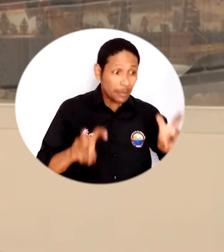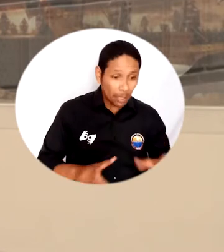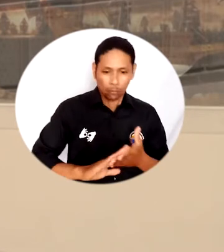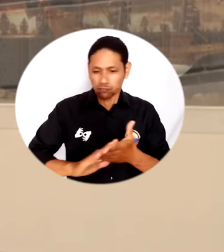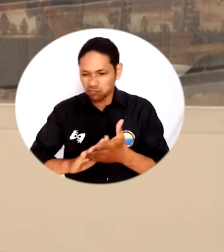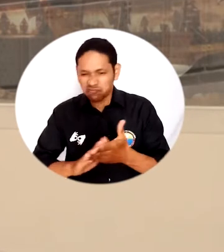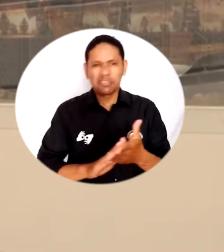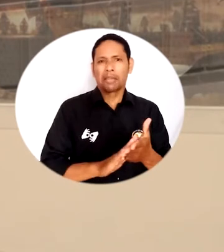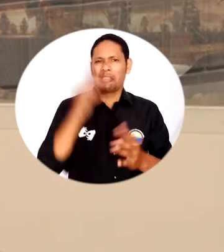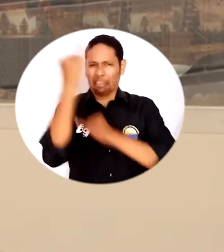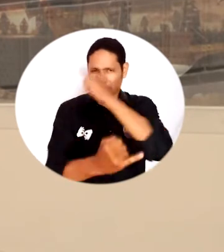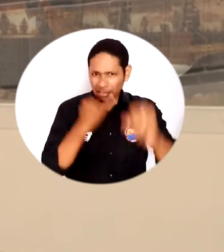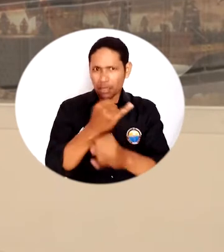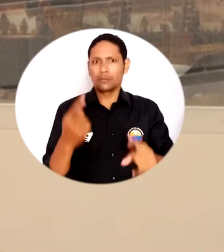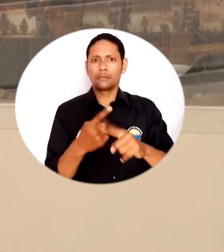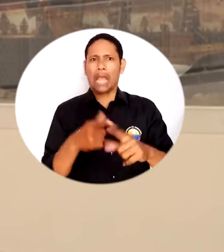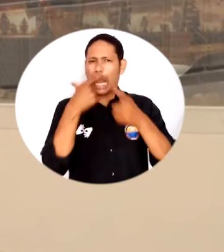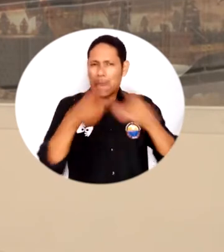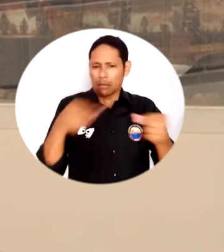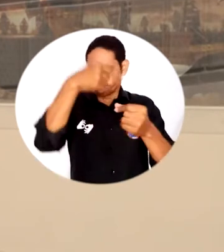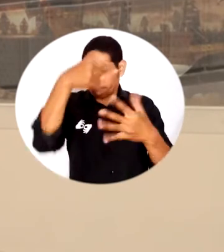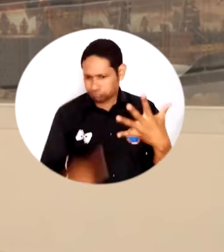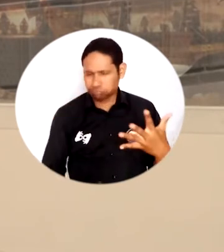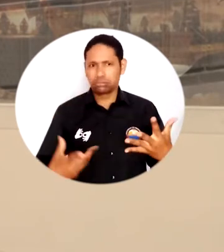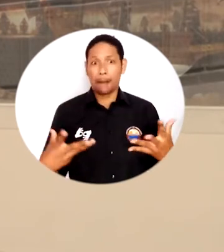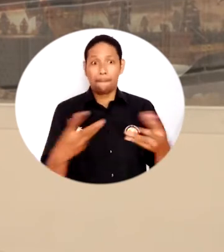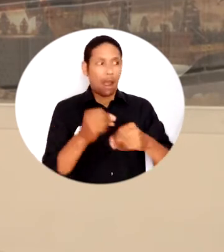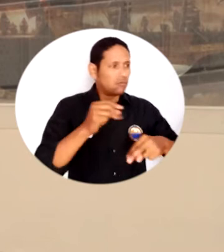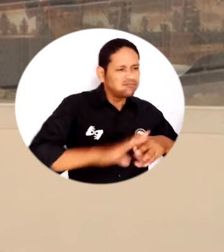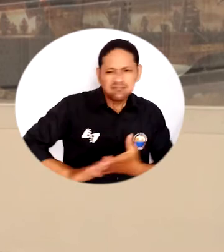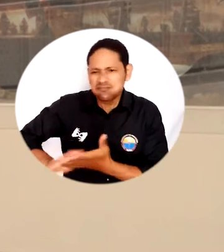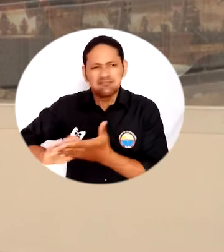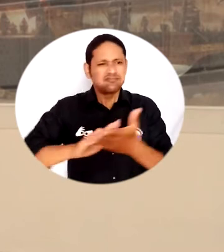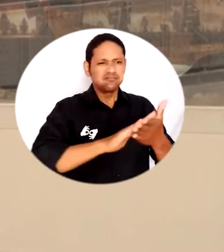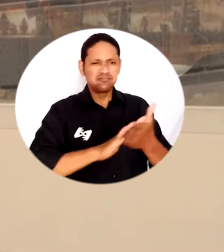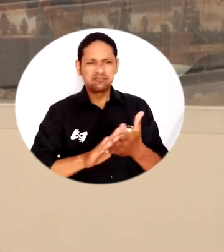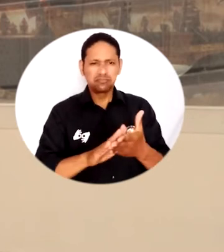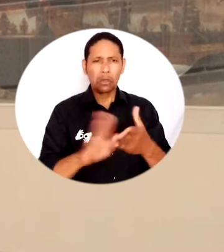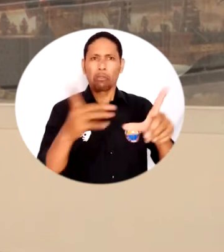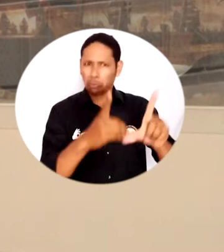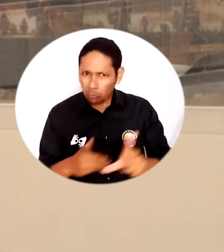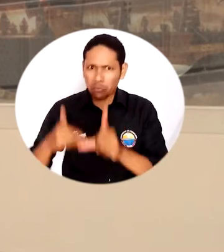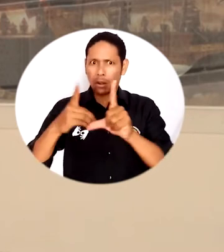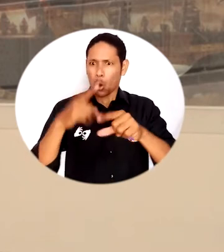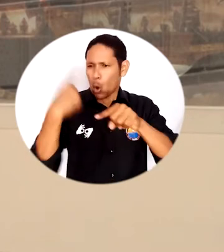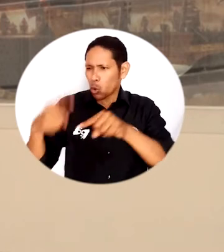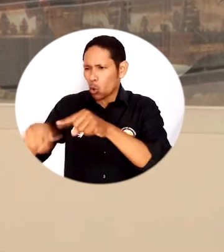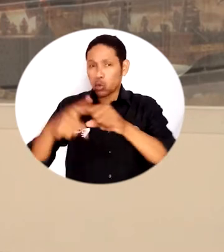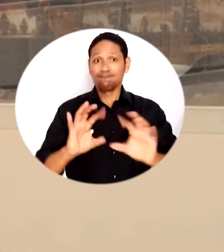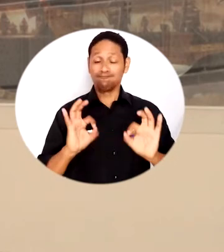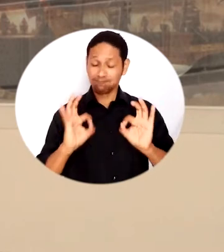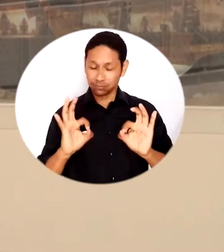seguir avanzando en los temas de internacionalización, multilingüismo, consolidar una planta docente mucho más robusta, con